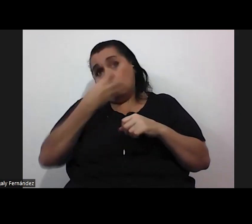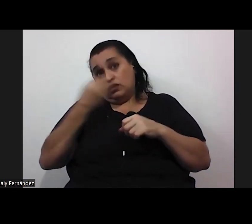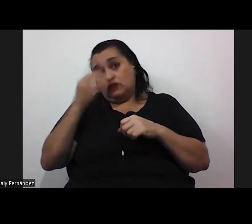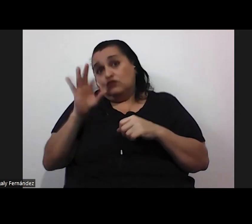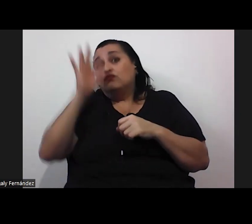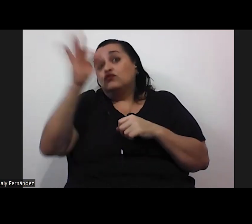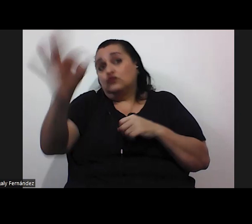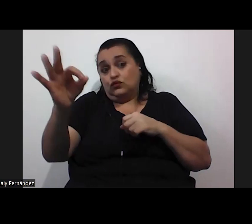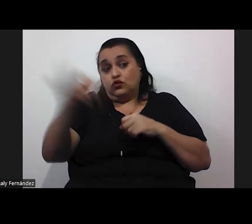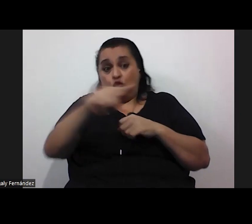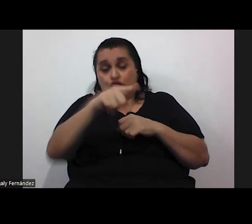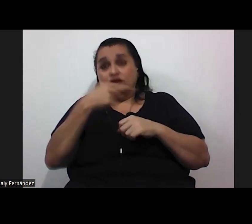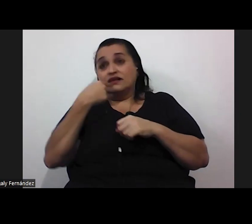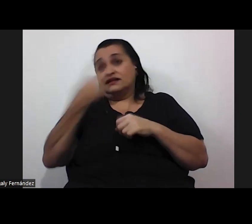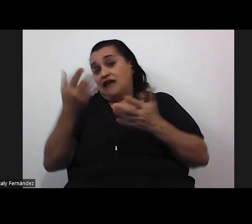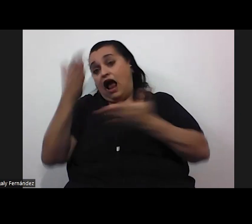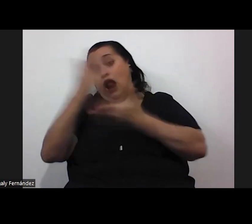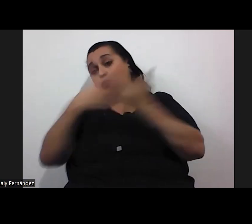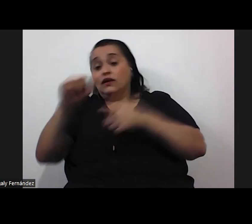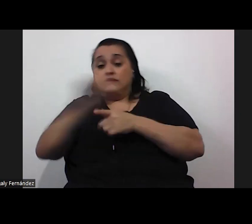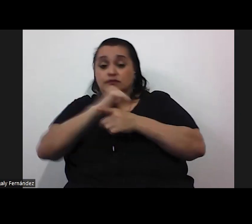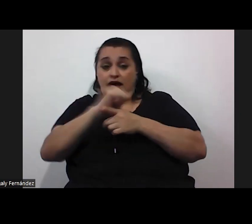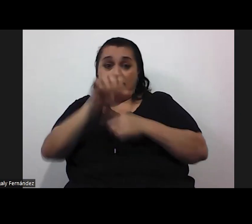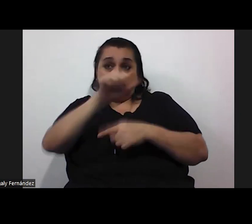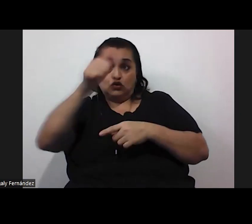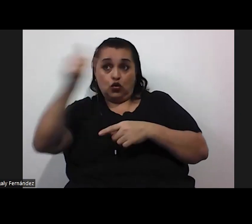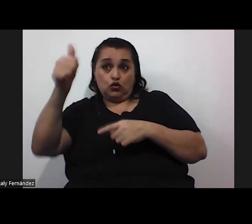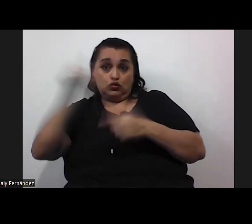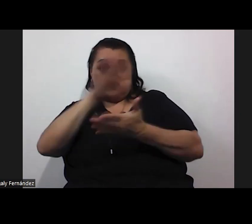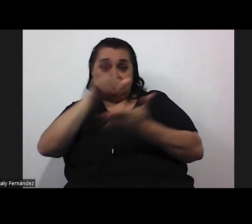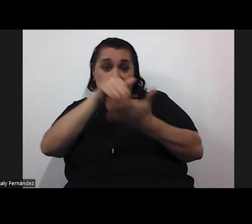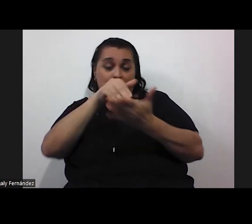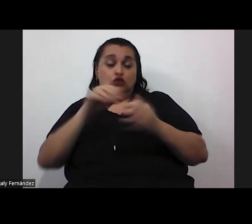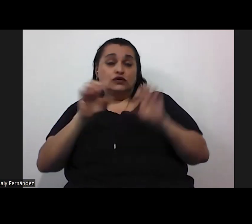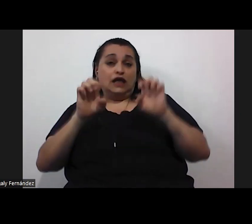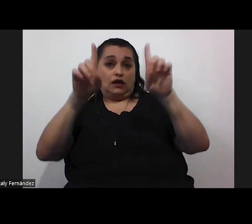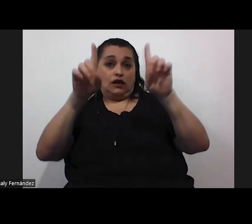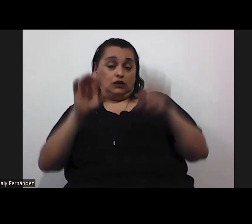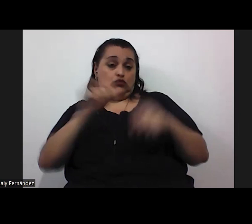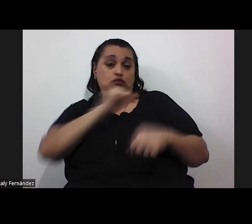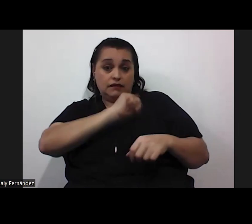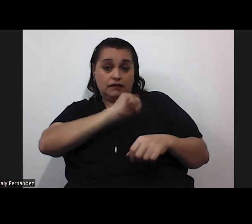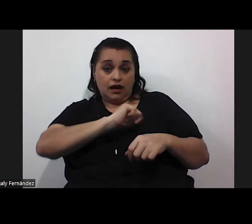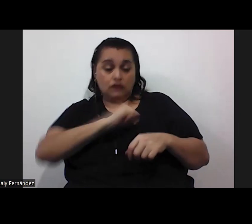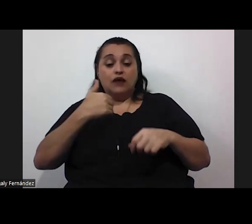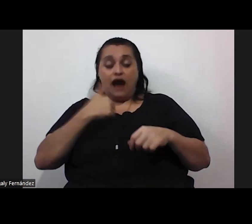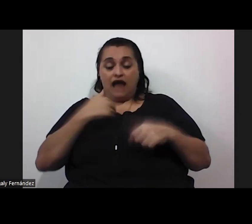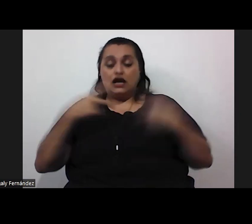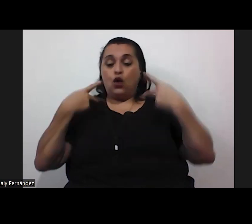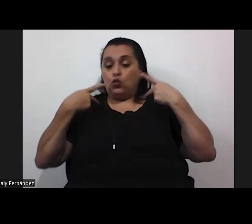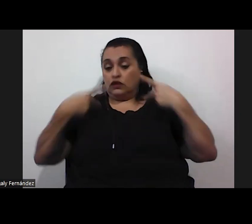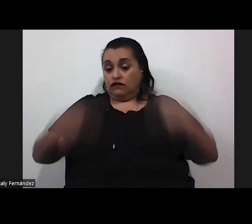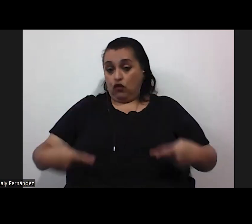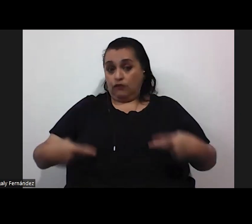como usted decía tal vez como en algunas prácticas de otros centros educativos privados haya un uniforme para personas